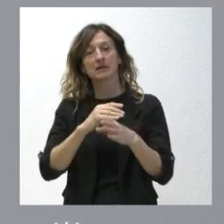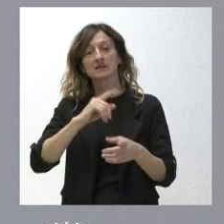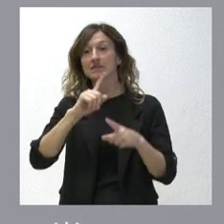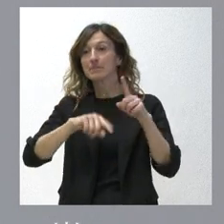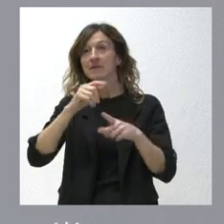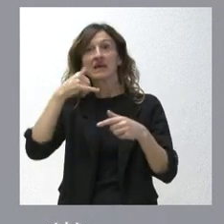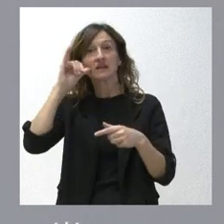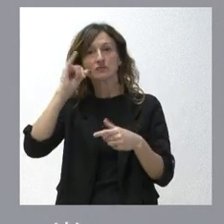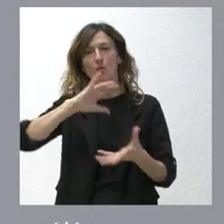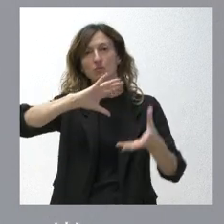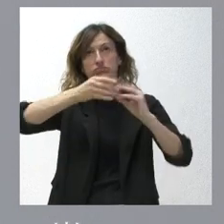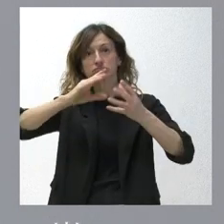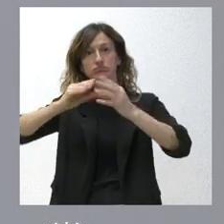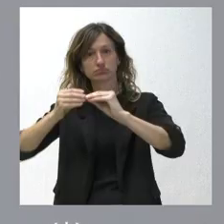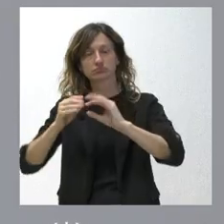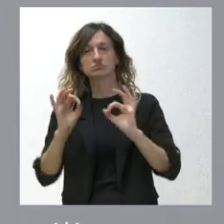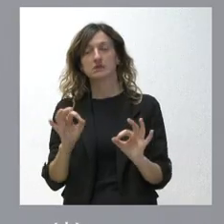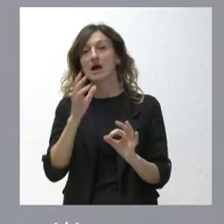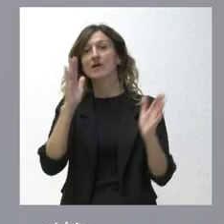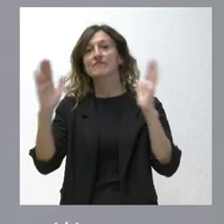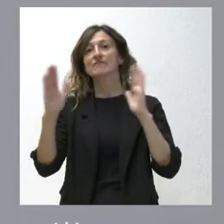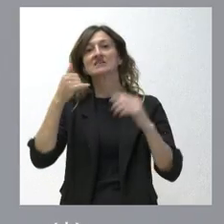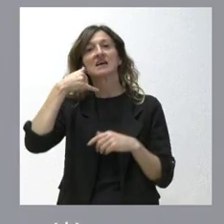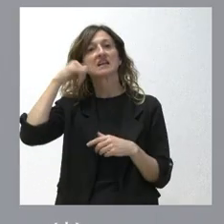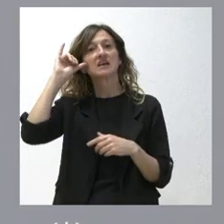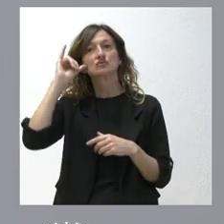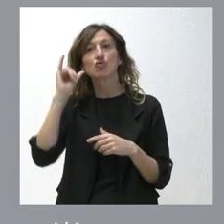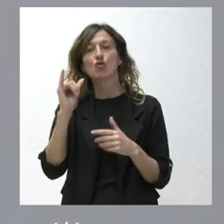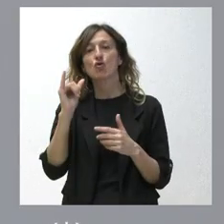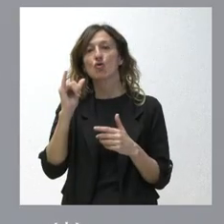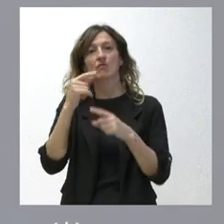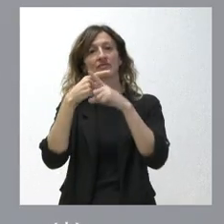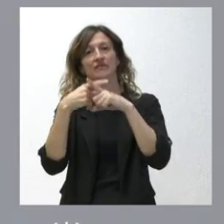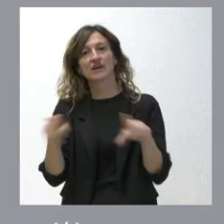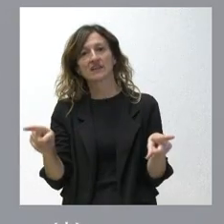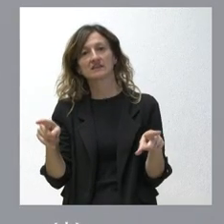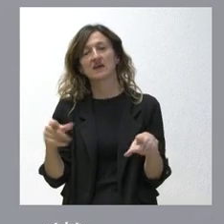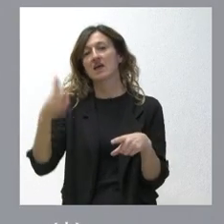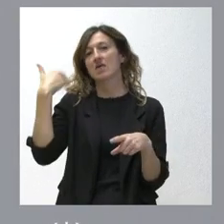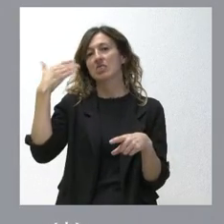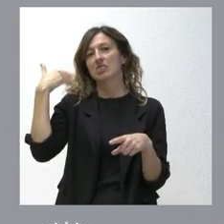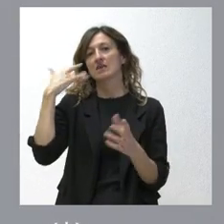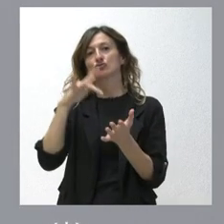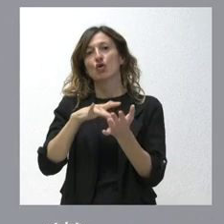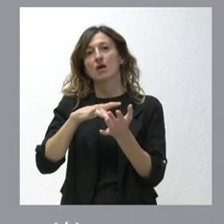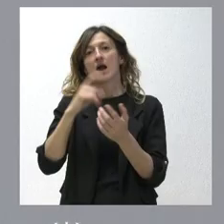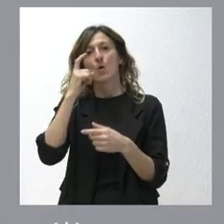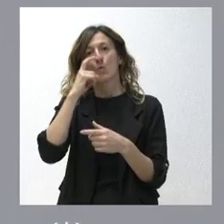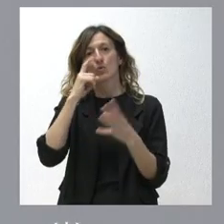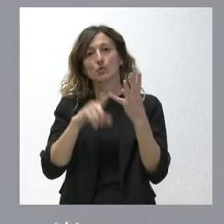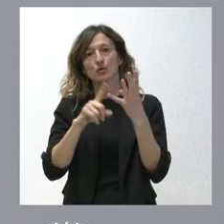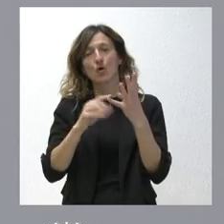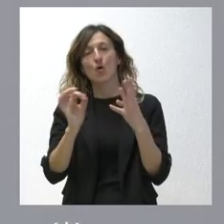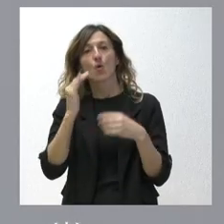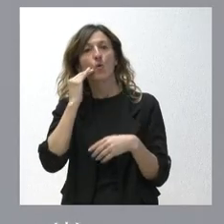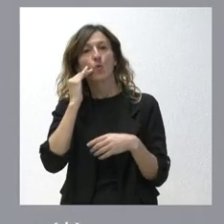nivel de riesgo. Estamos ahora en una fase de riesgo que no tiene nada que ver con la que tuvimos a finales de junio o en el mes de